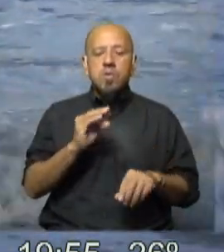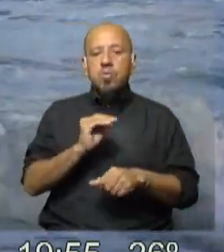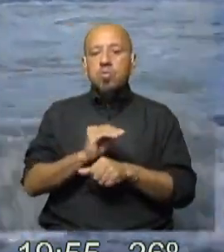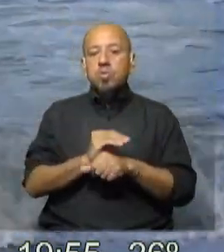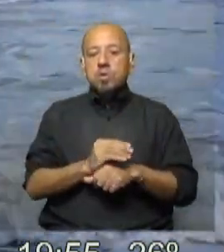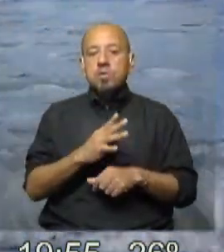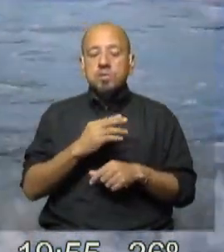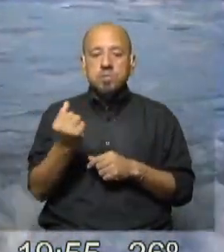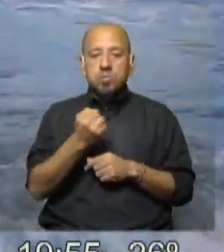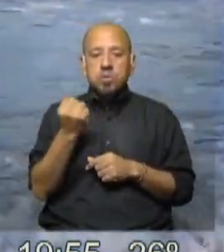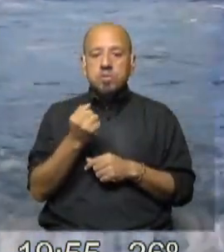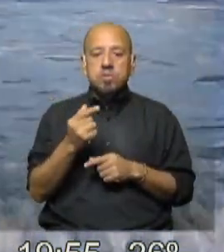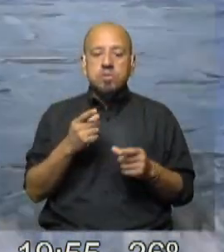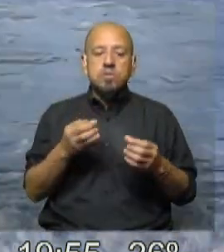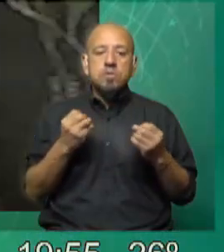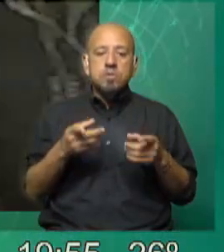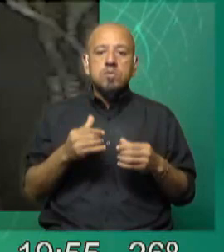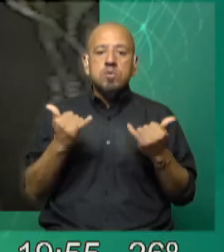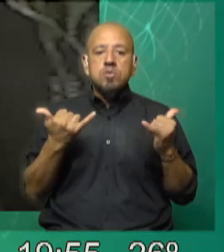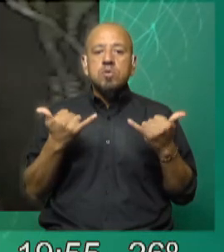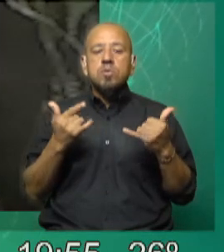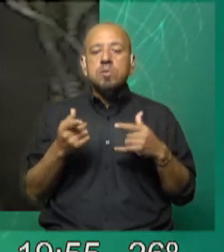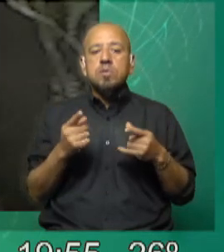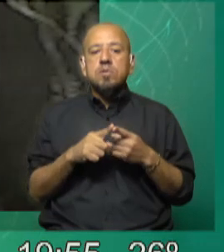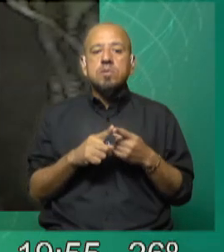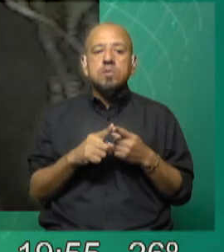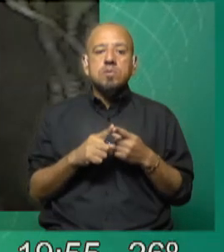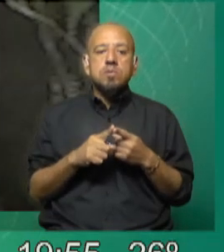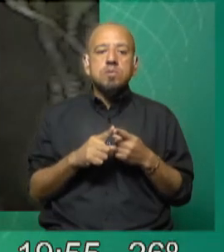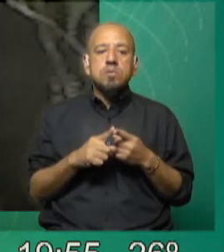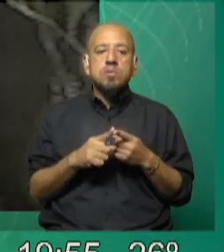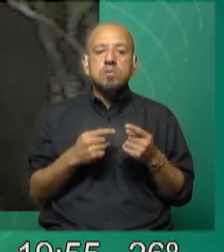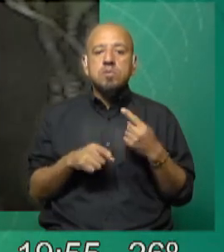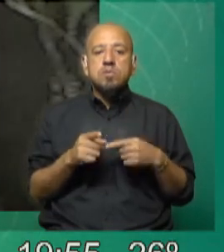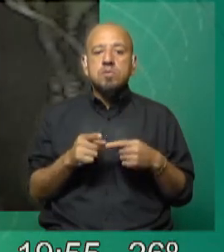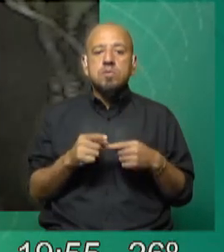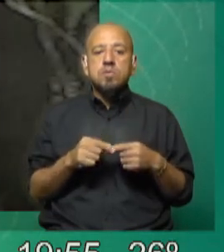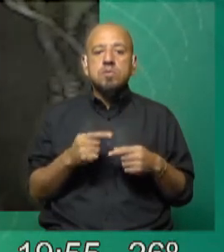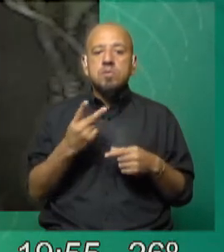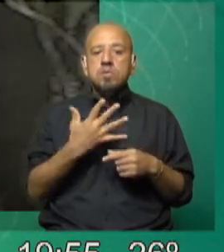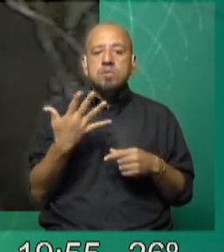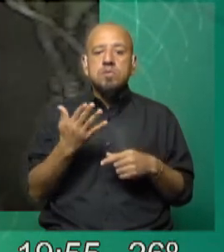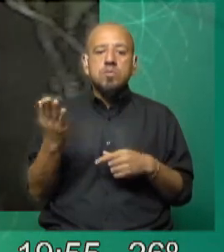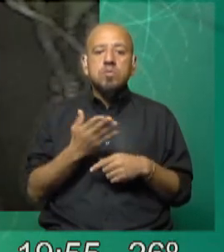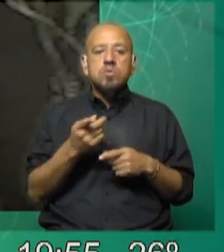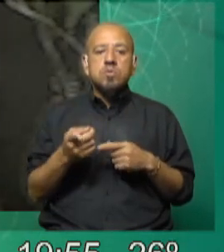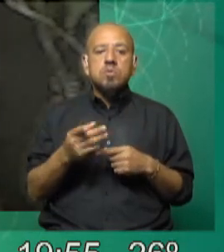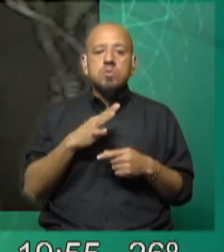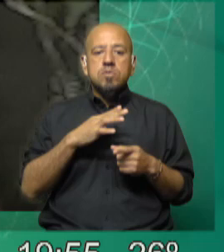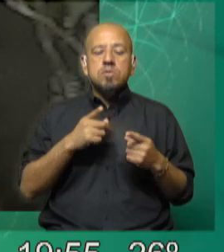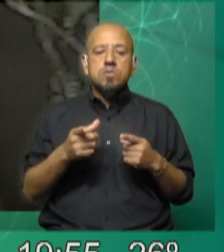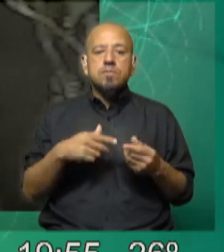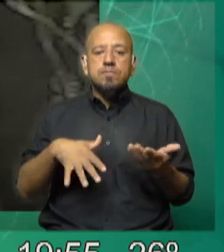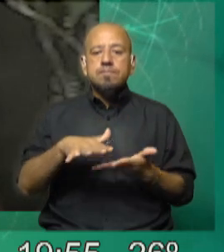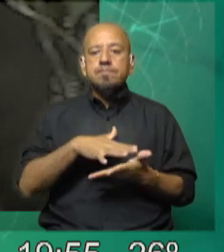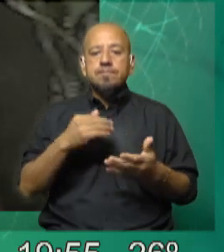dado por los sofistas y por las comunidades. Bueno, de todas ellas, el 25% se encuentra en un